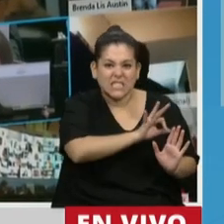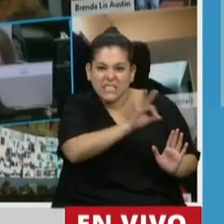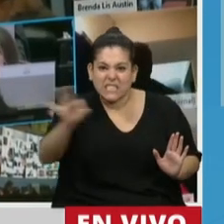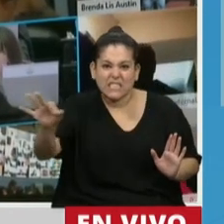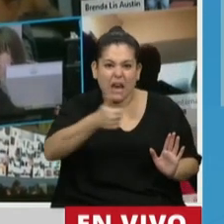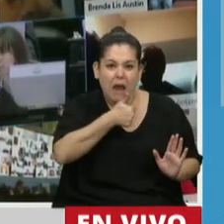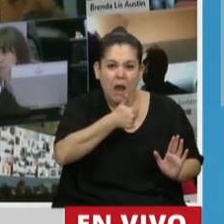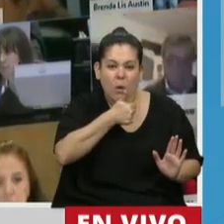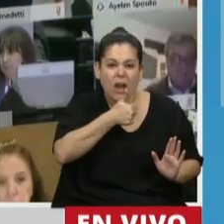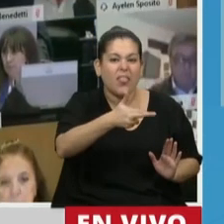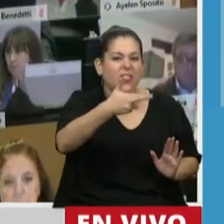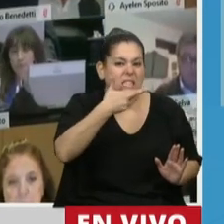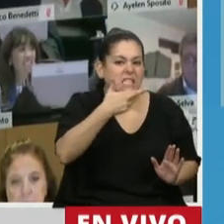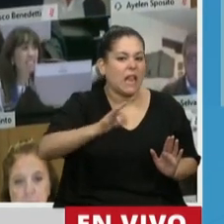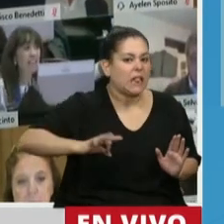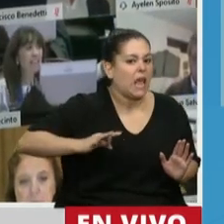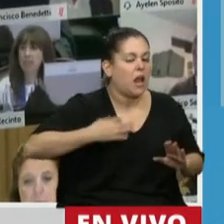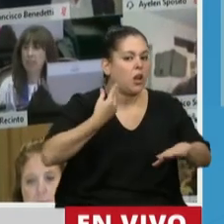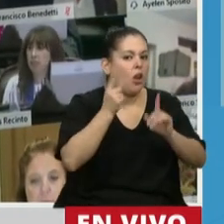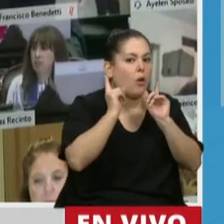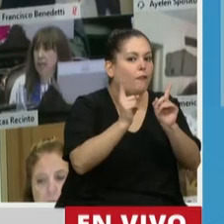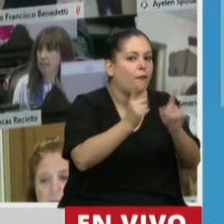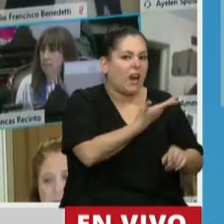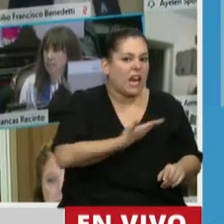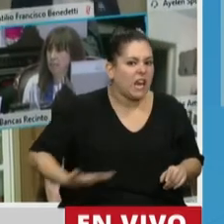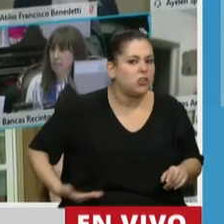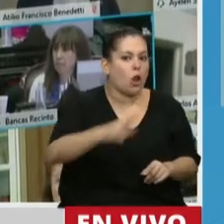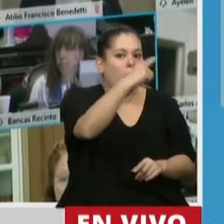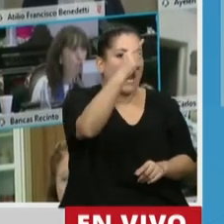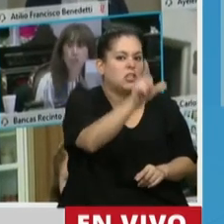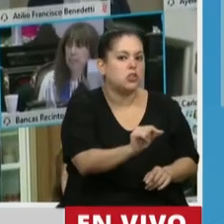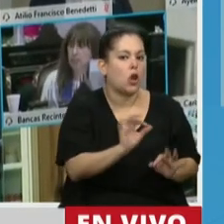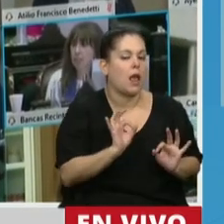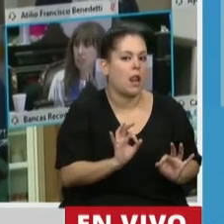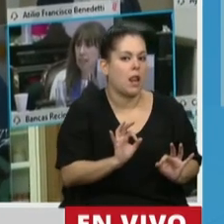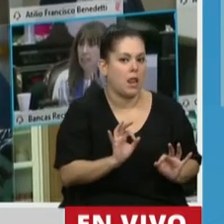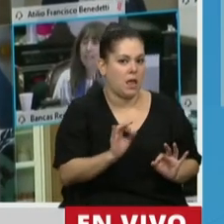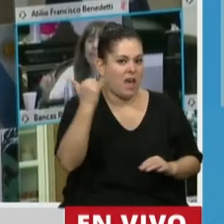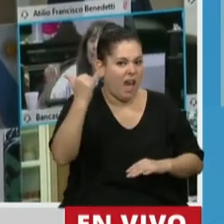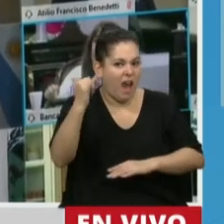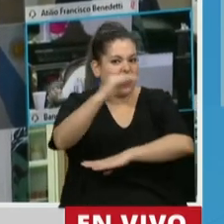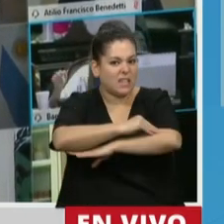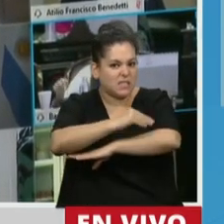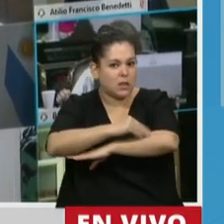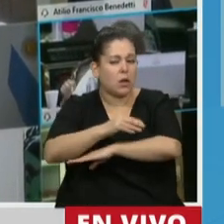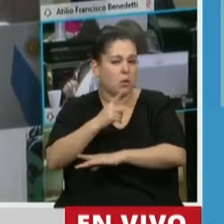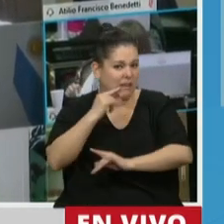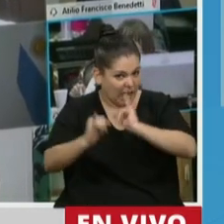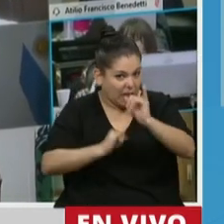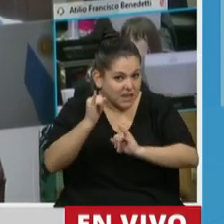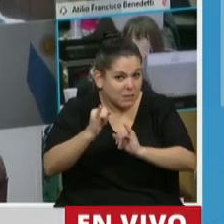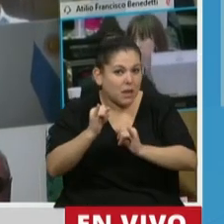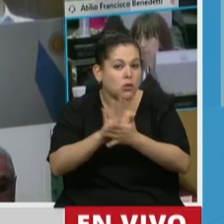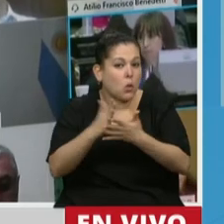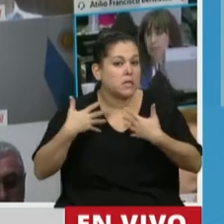17 años de gestión nacional, 14 años de gestión nacional. Tenemos la maqueta en Santa Cruz, ¿quieren que les hable de